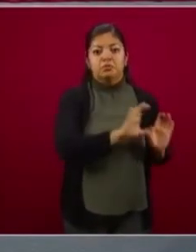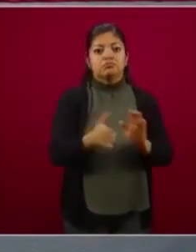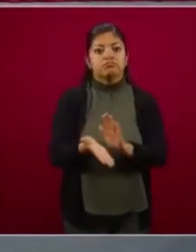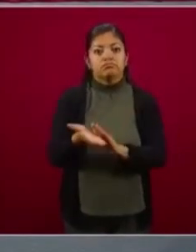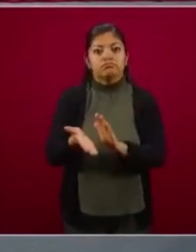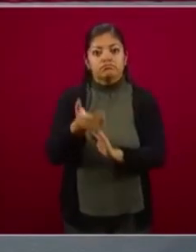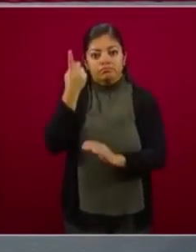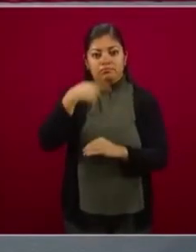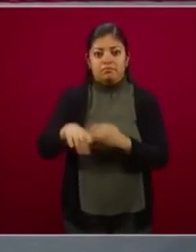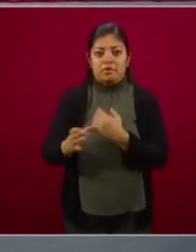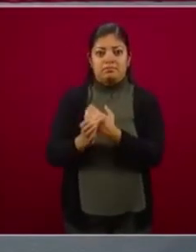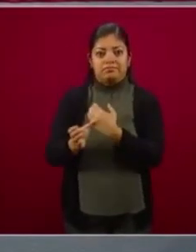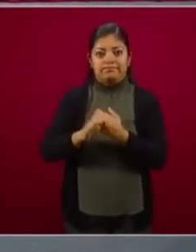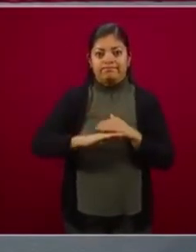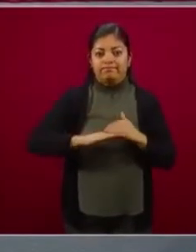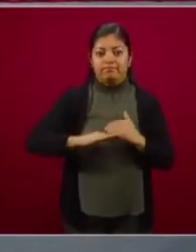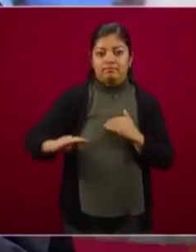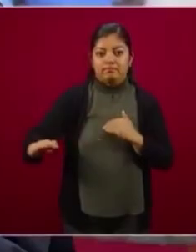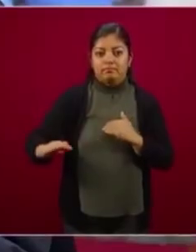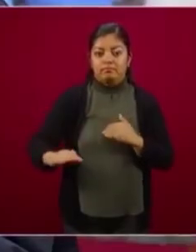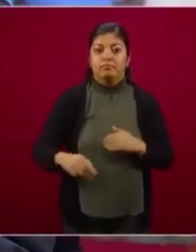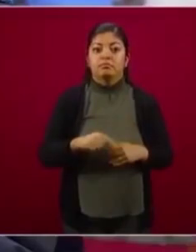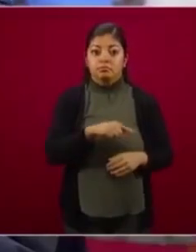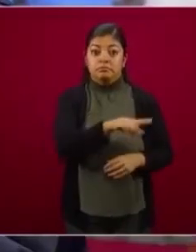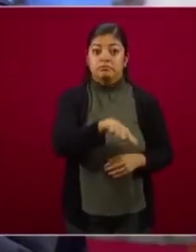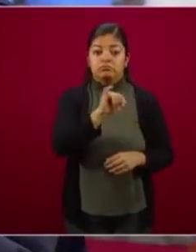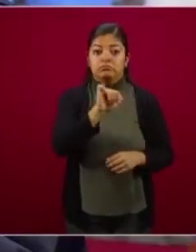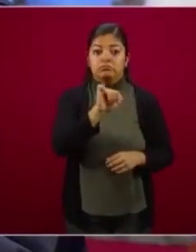cumplen múltiples propósitos.